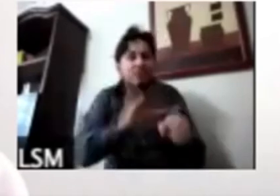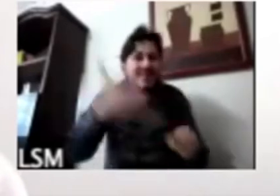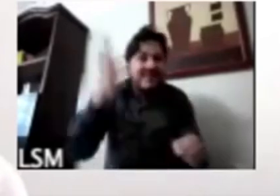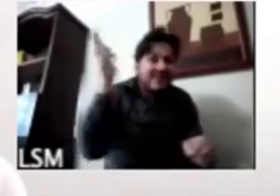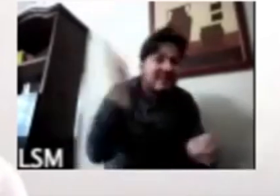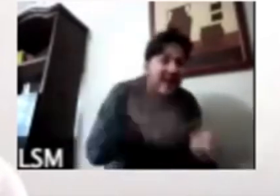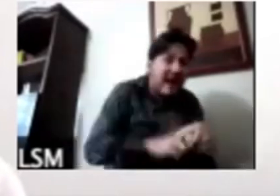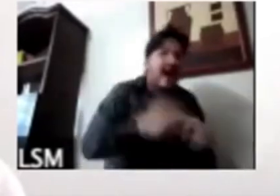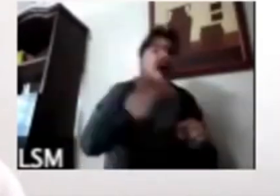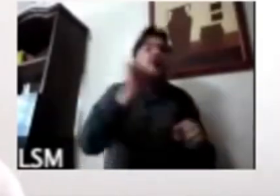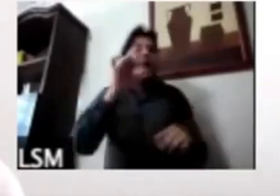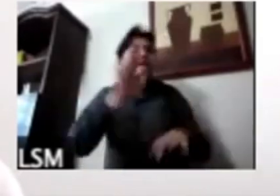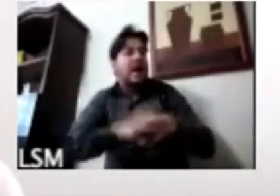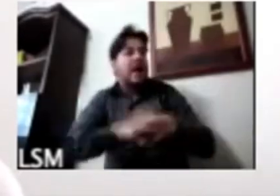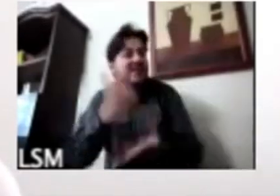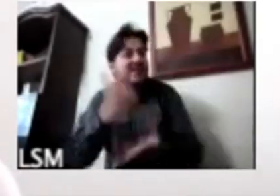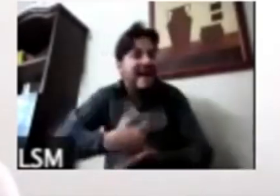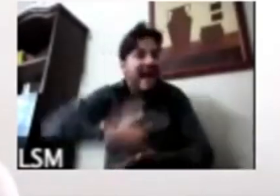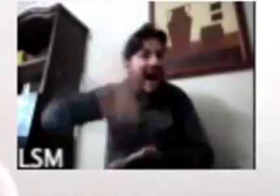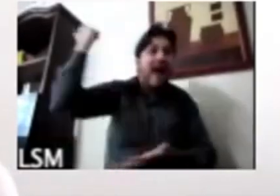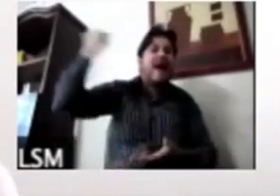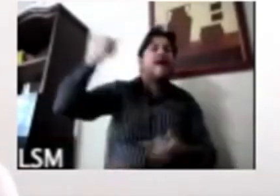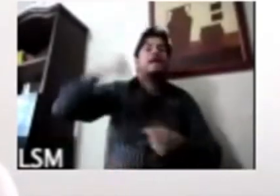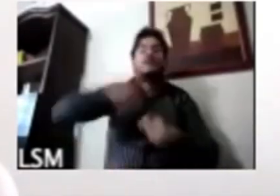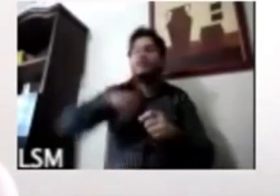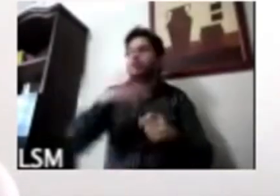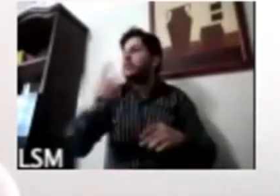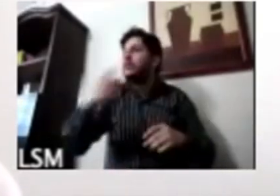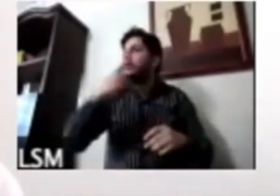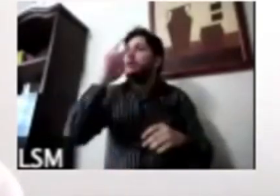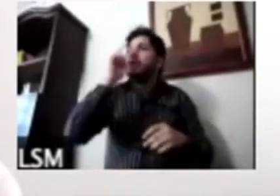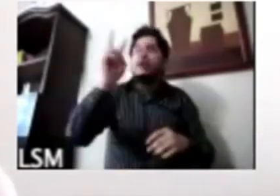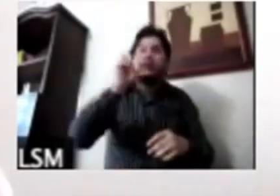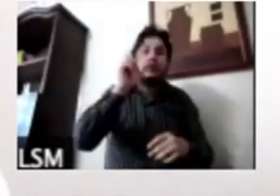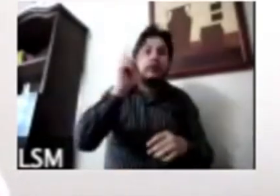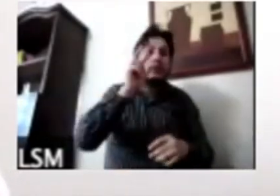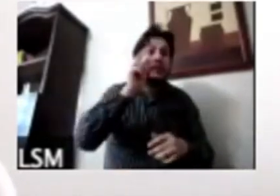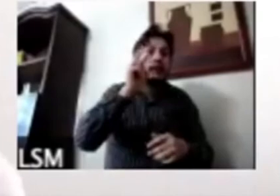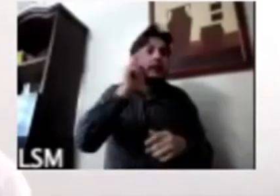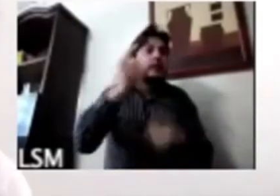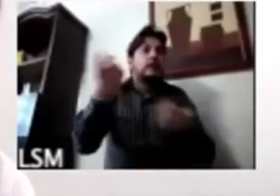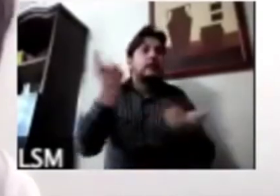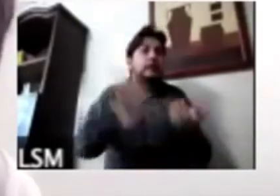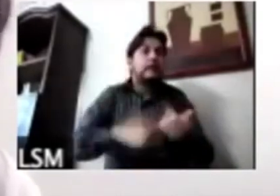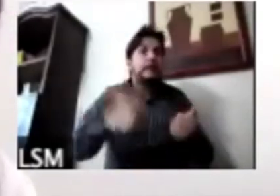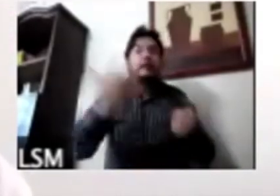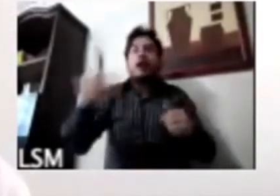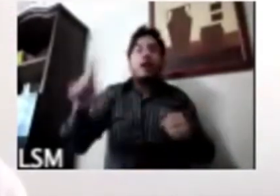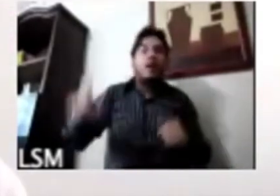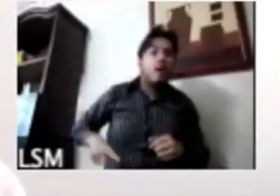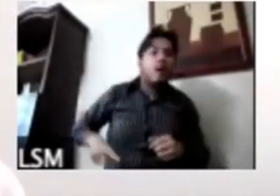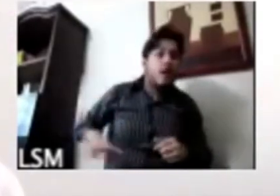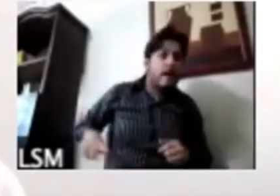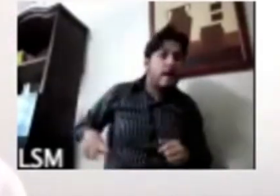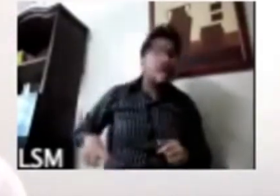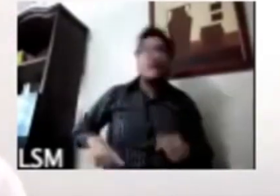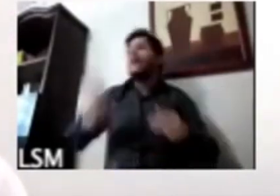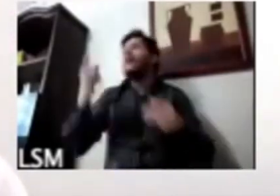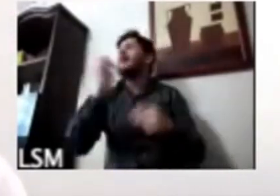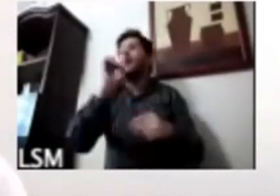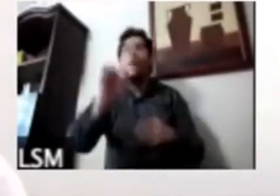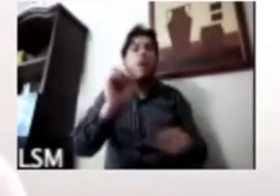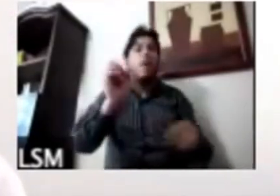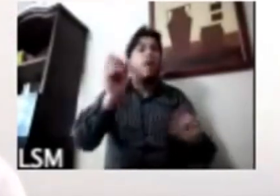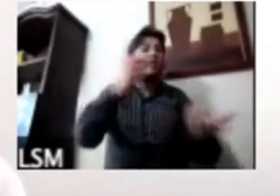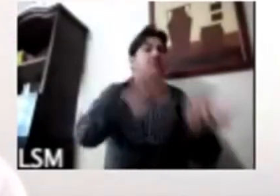podía ser algo más grave se empezaron a enterar de enfermedades incluso en el gabinete gobernadores contagios entonces